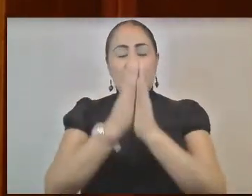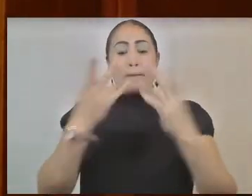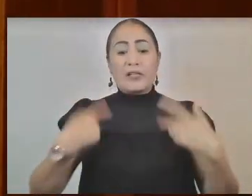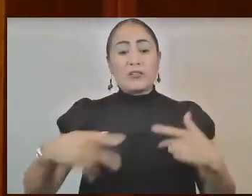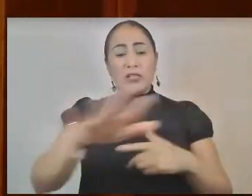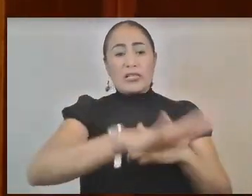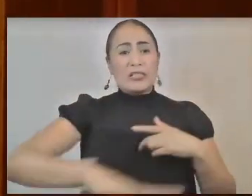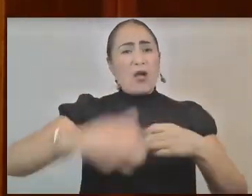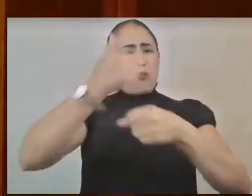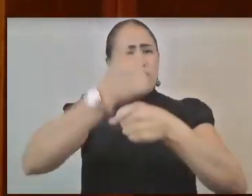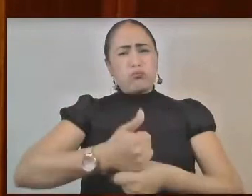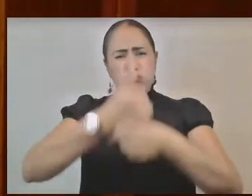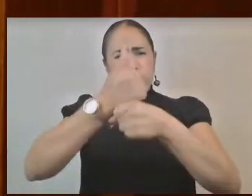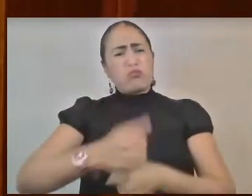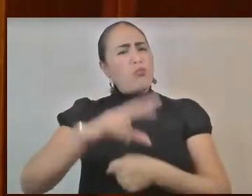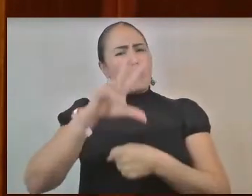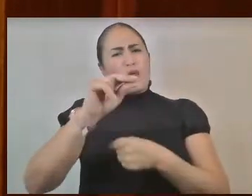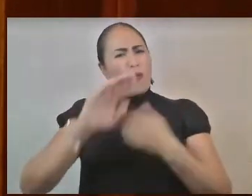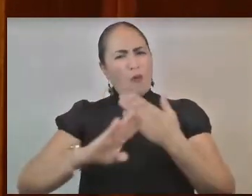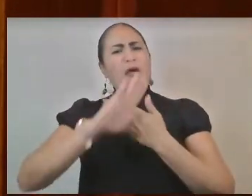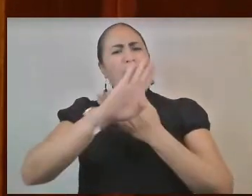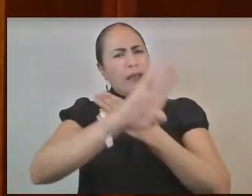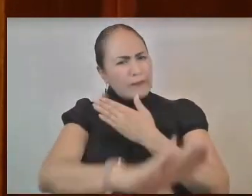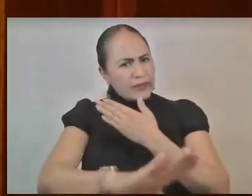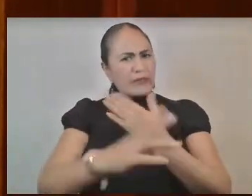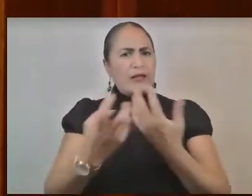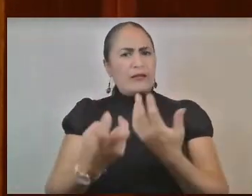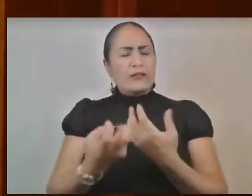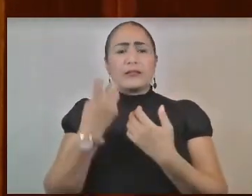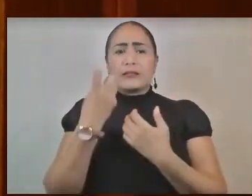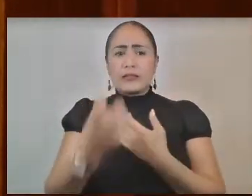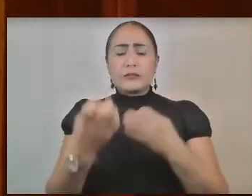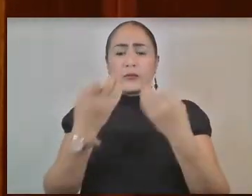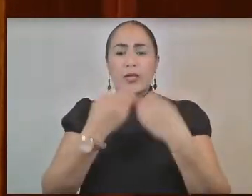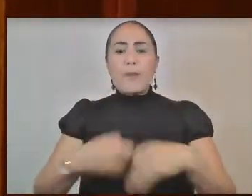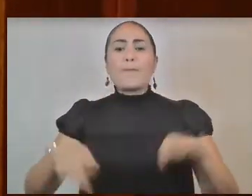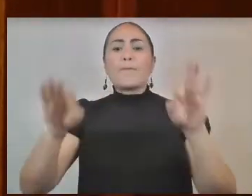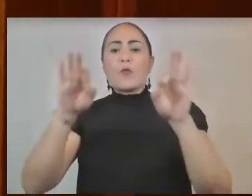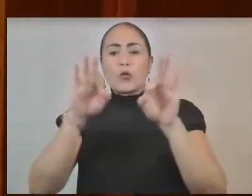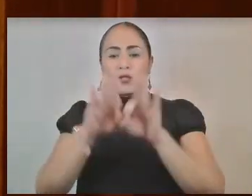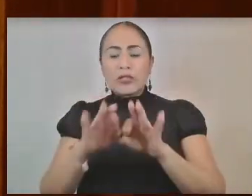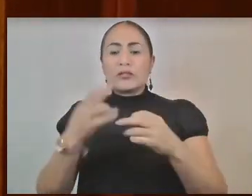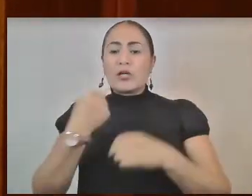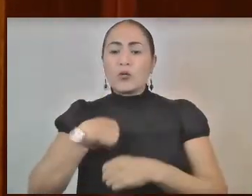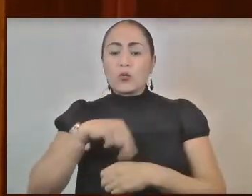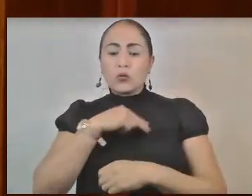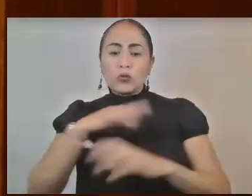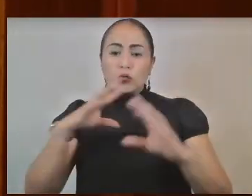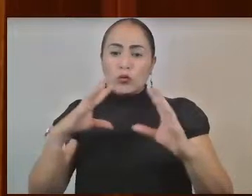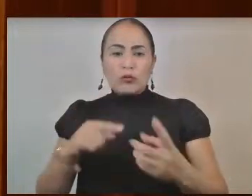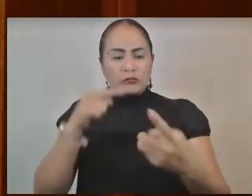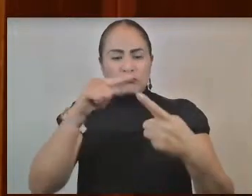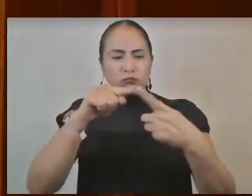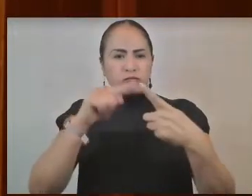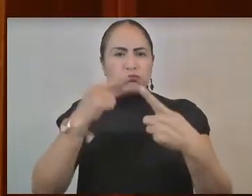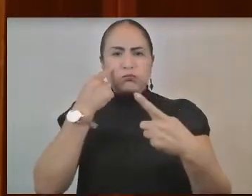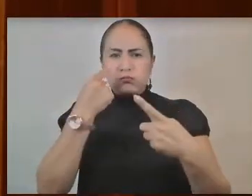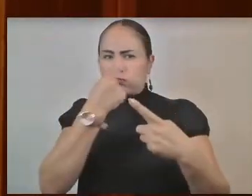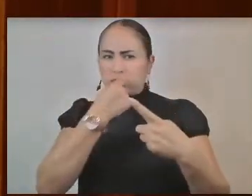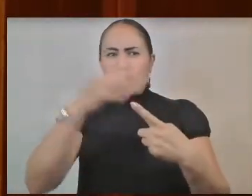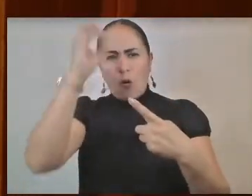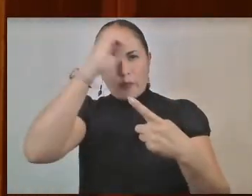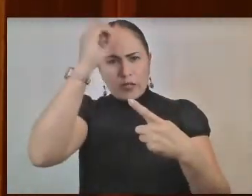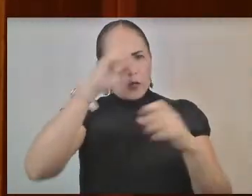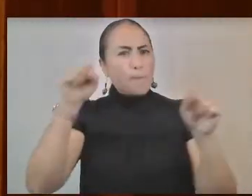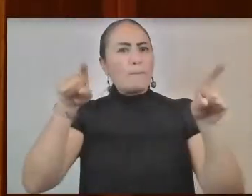si esto fuera de otra manera. Por eso la importancia de encontrar puntos de coincidencia, puntos de encuentro. Y